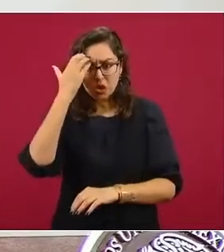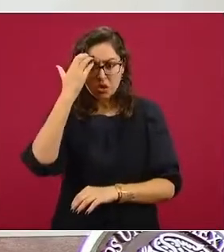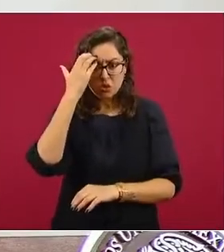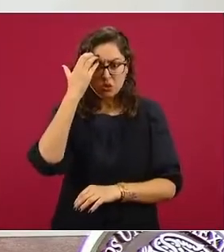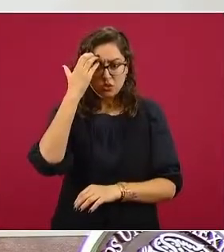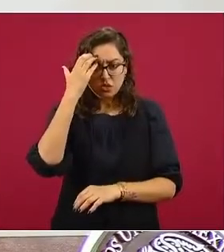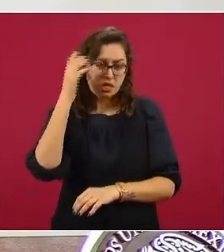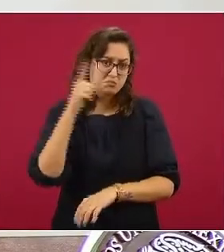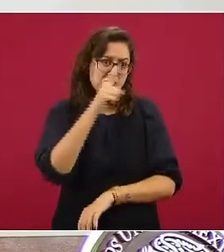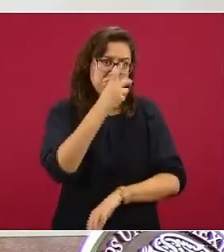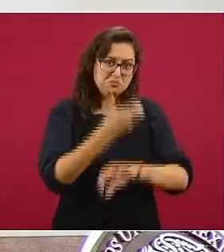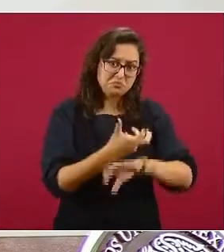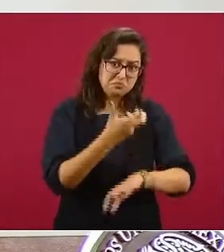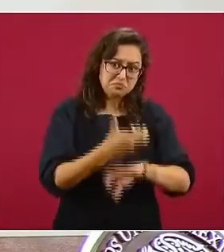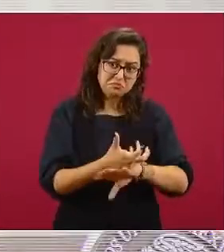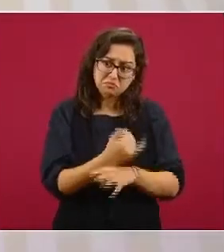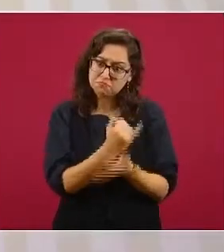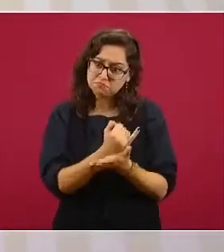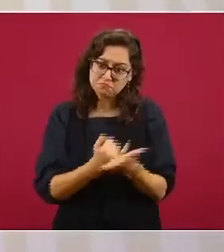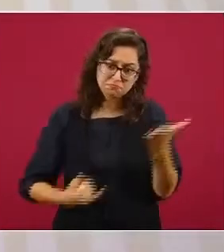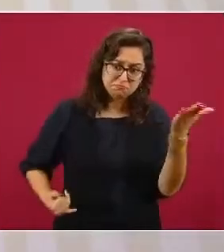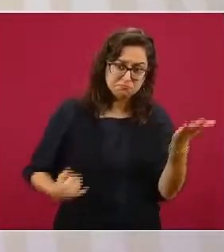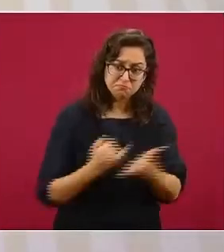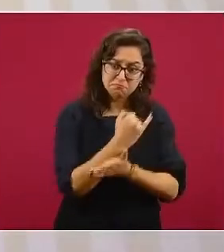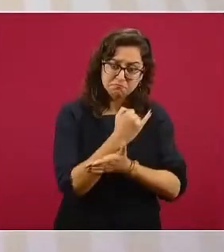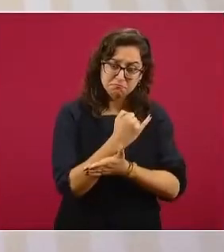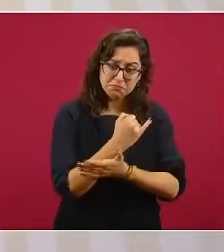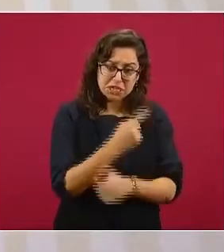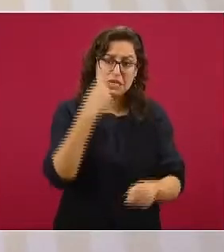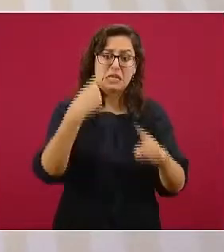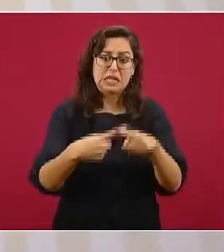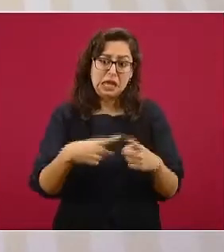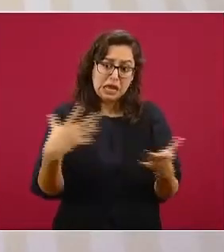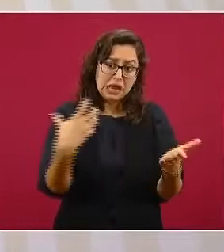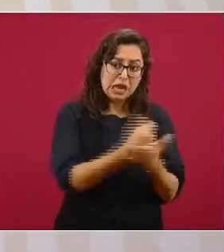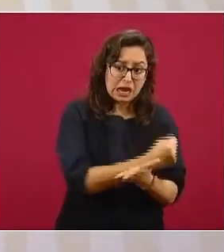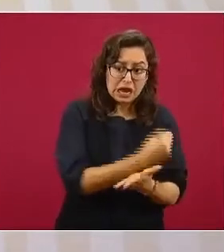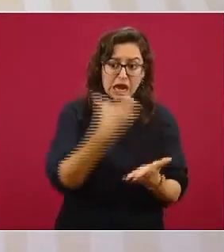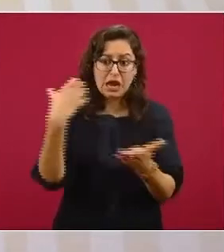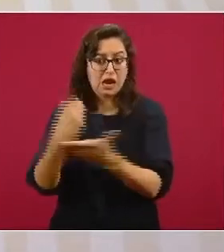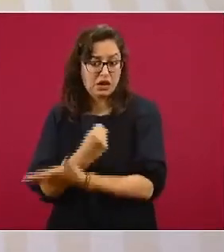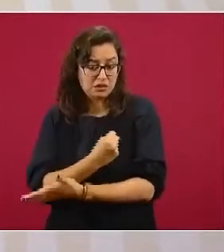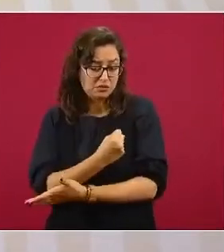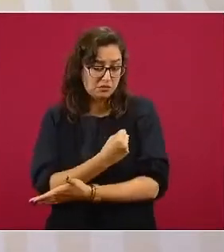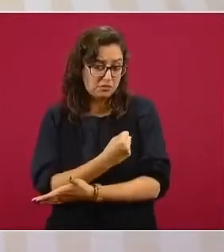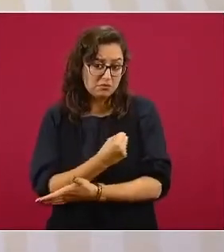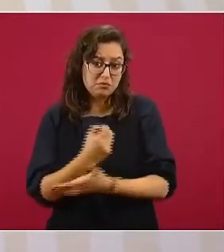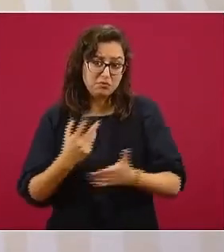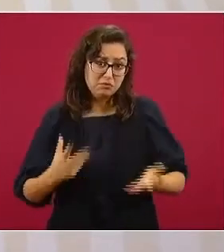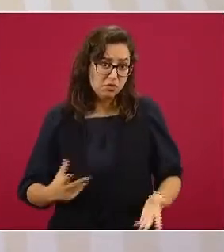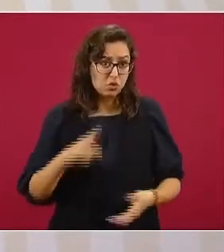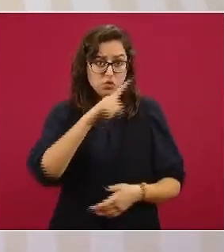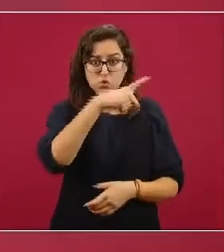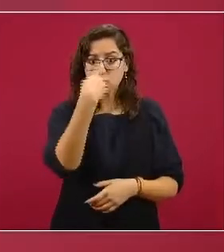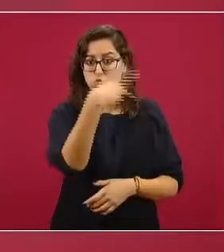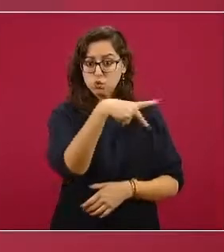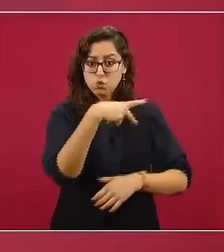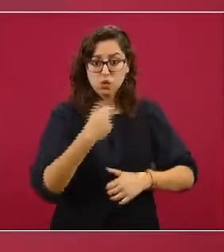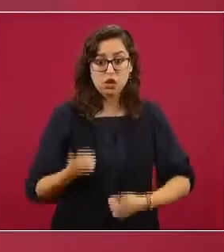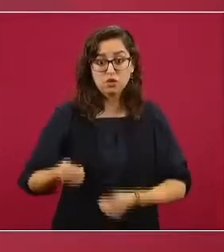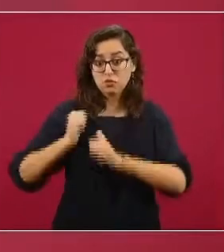se decida en las instancias competentes